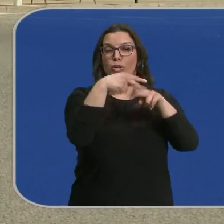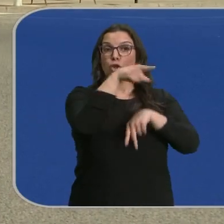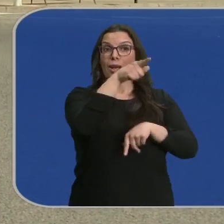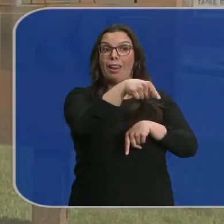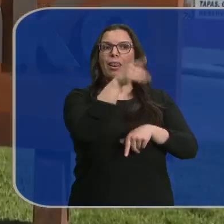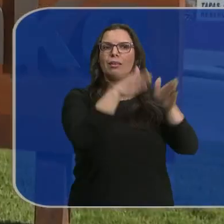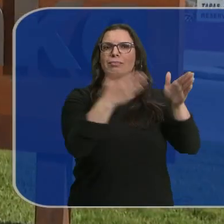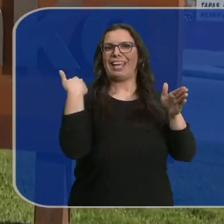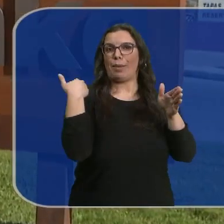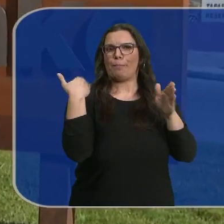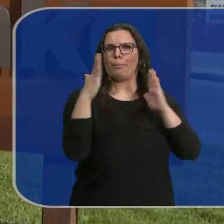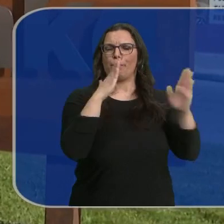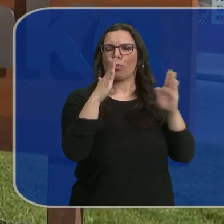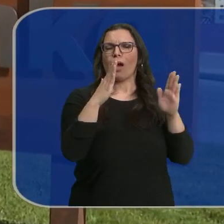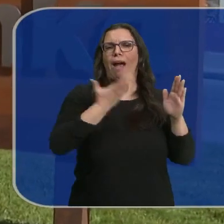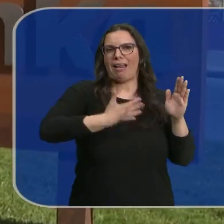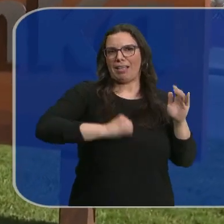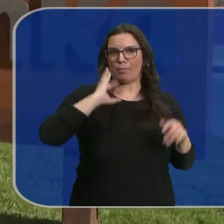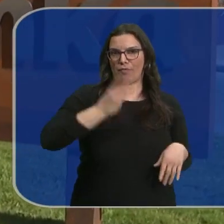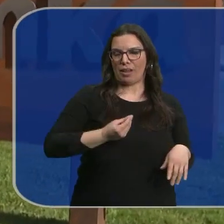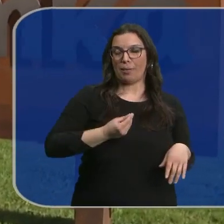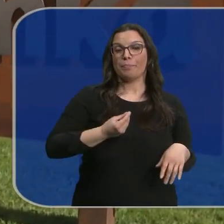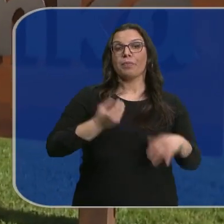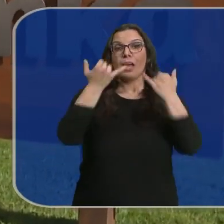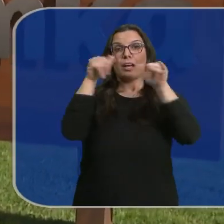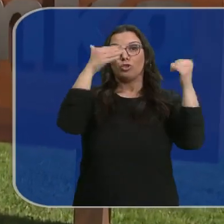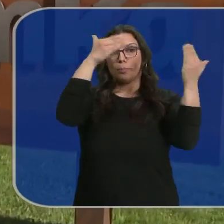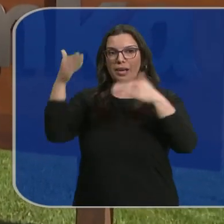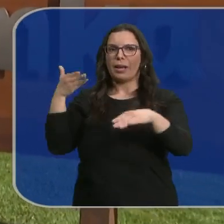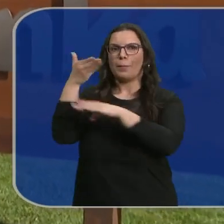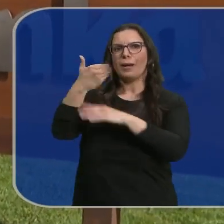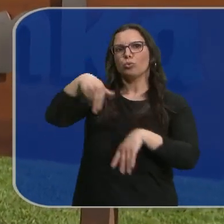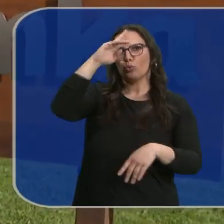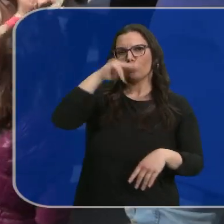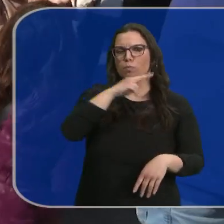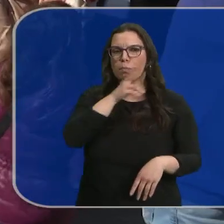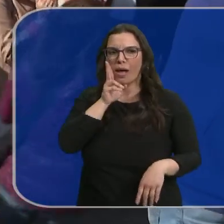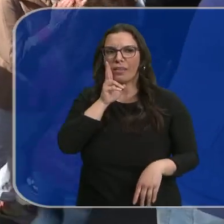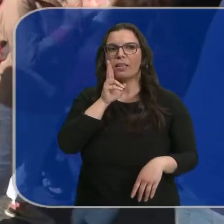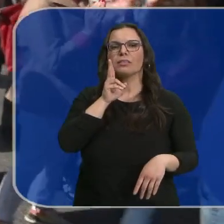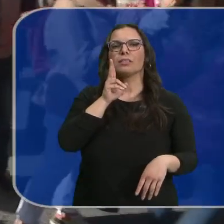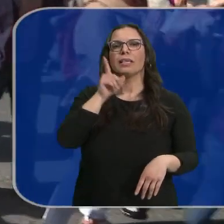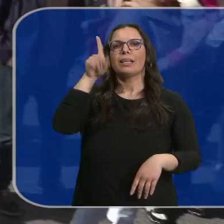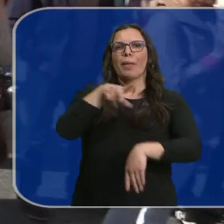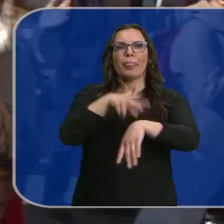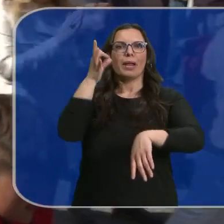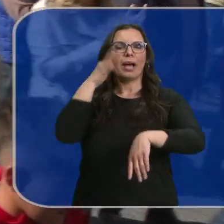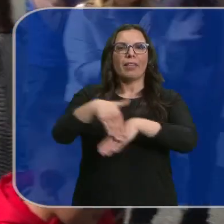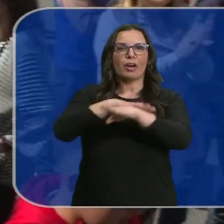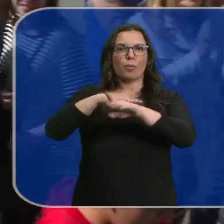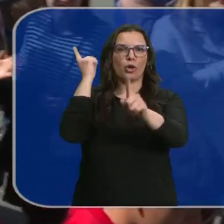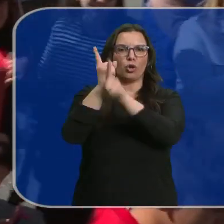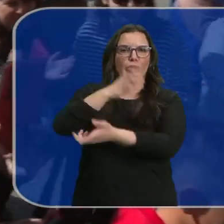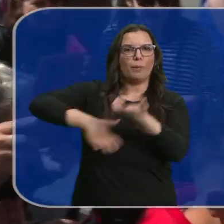entonces era alcalde de la ciudad, Ismael Álvarez. Al acto de homenaje han asistido sus padres, Paquita y Juvencio, y la delegada del gobierno